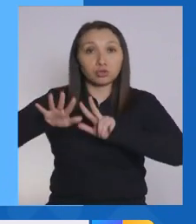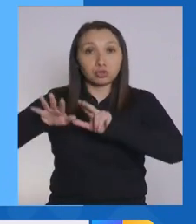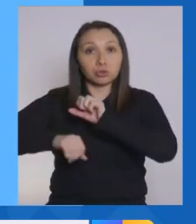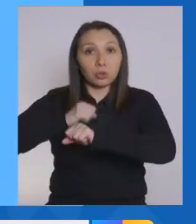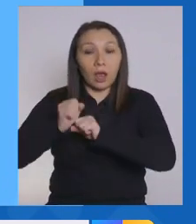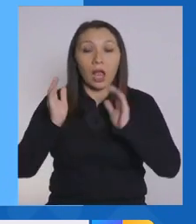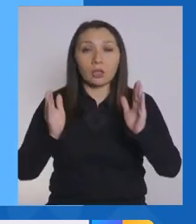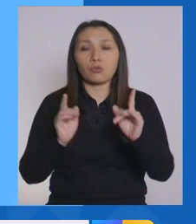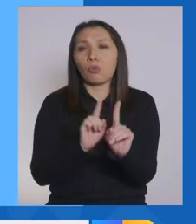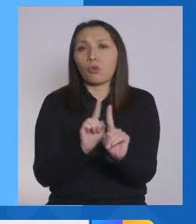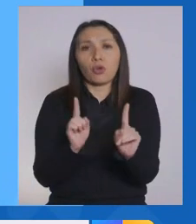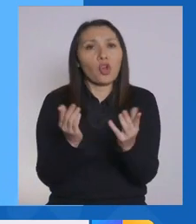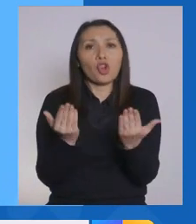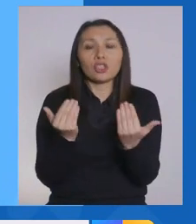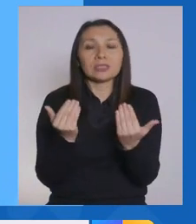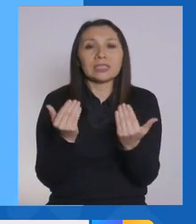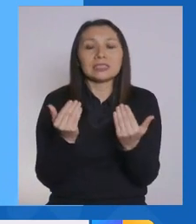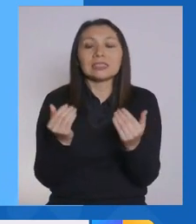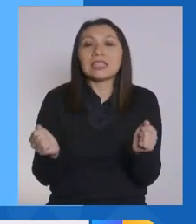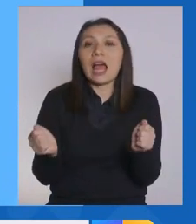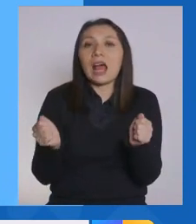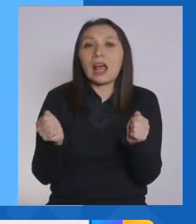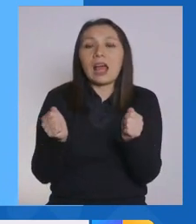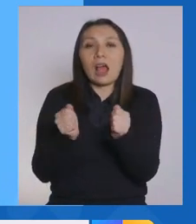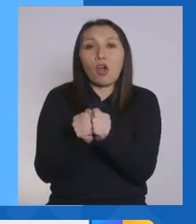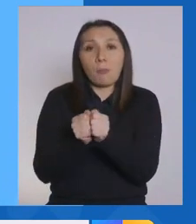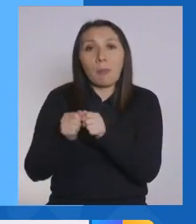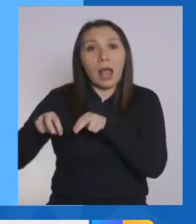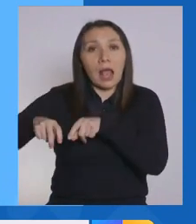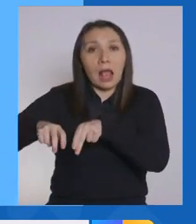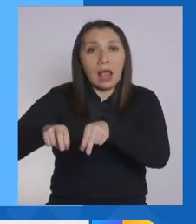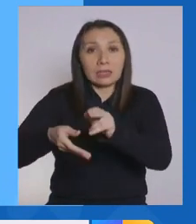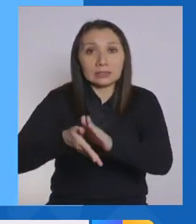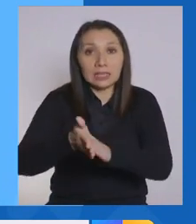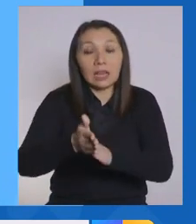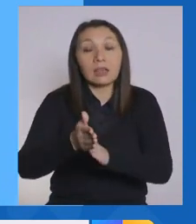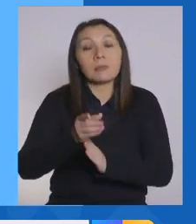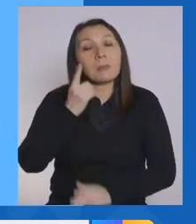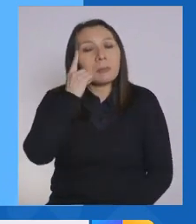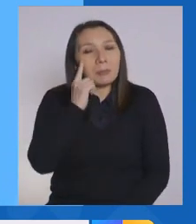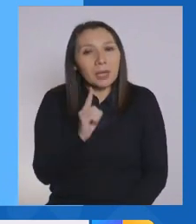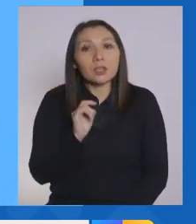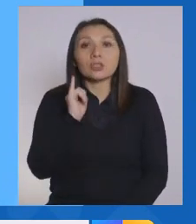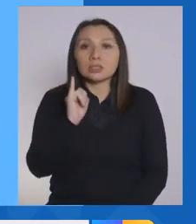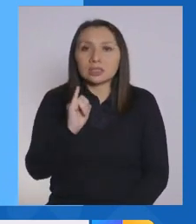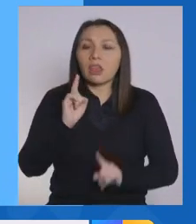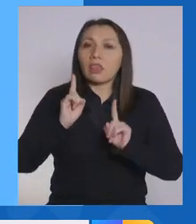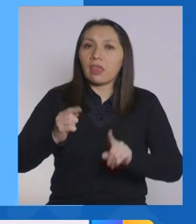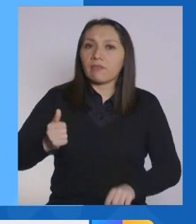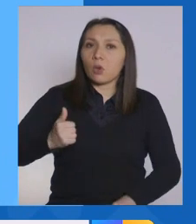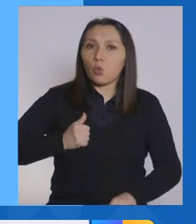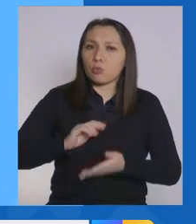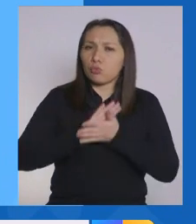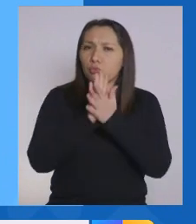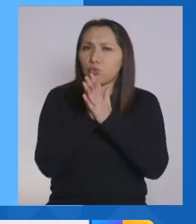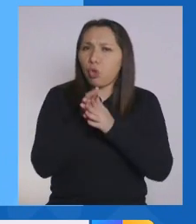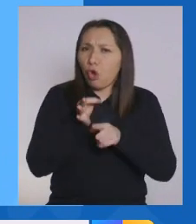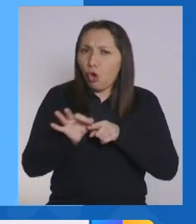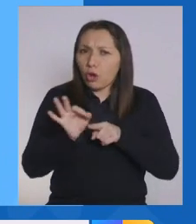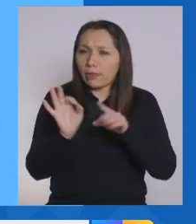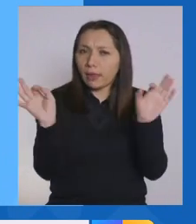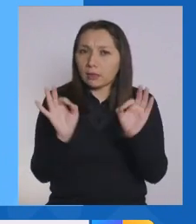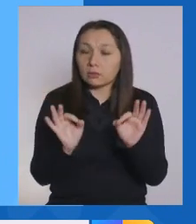no necesitan salir con un adulto, sí cumplir con todas las recomendaciones,